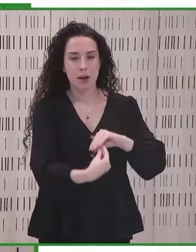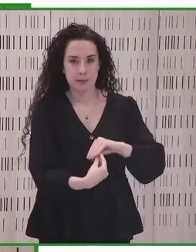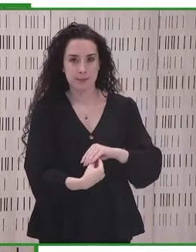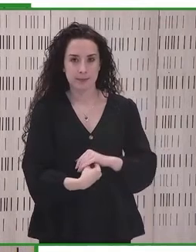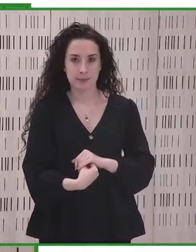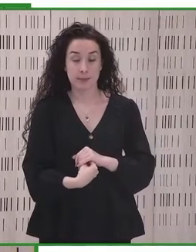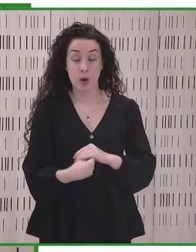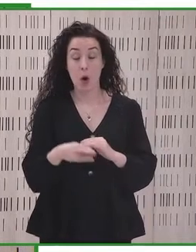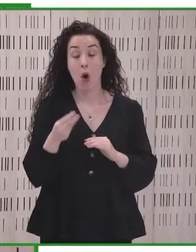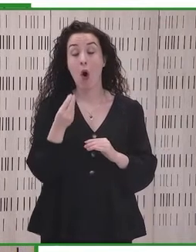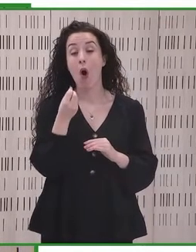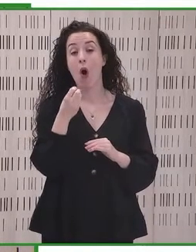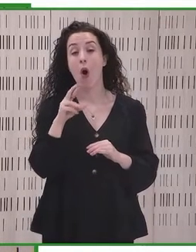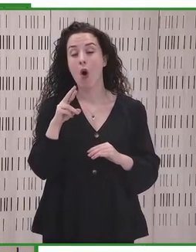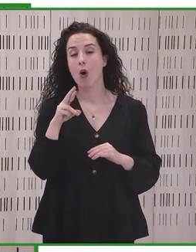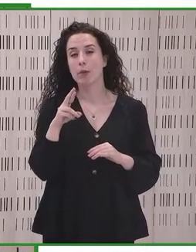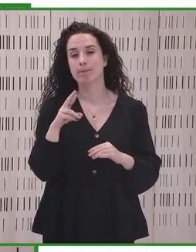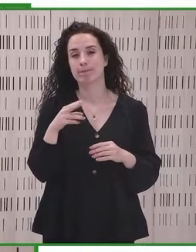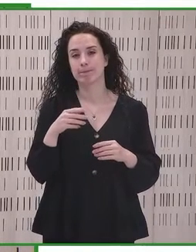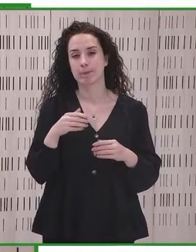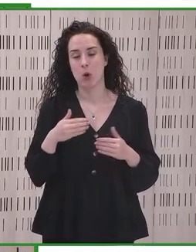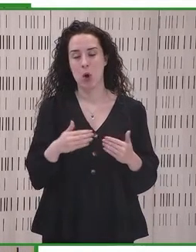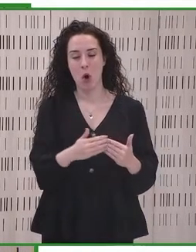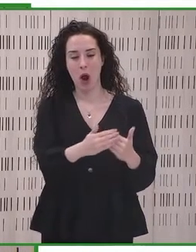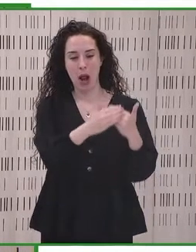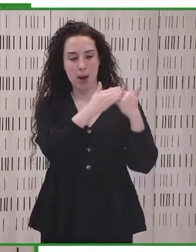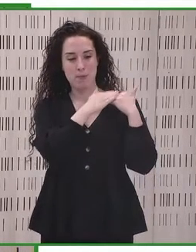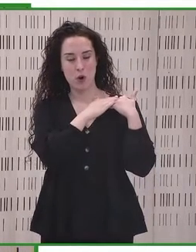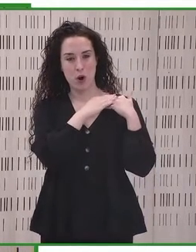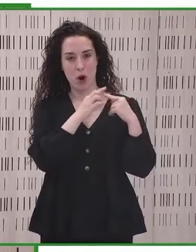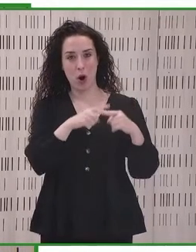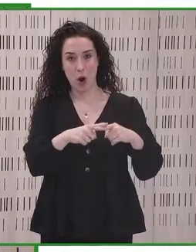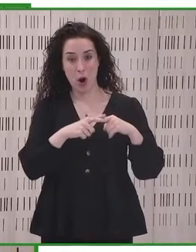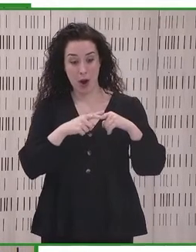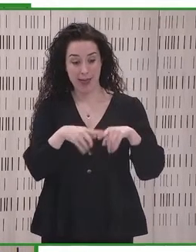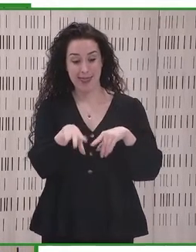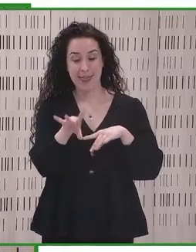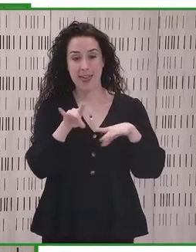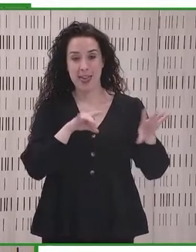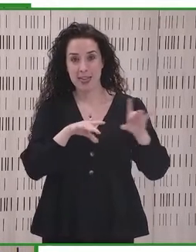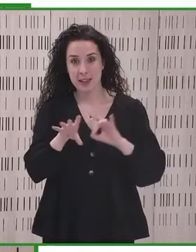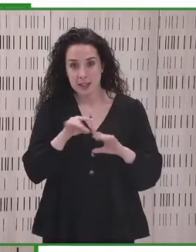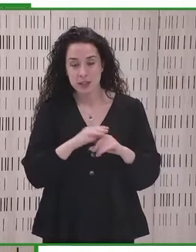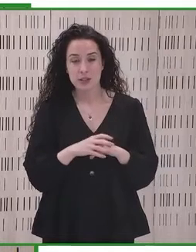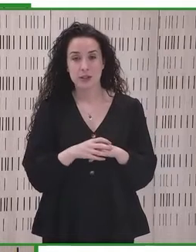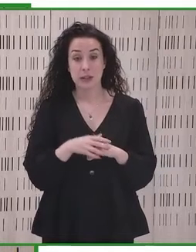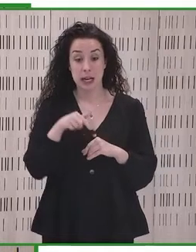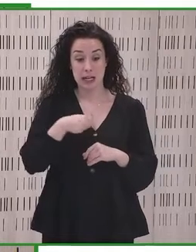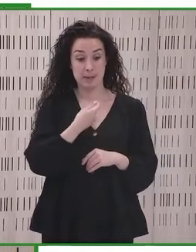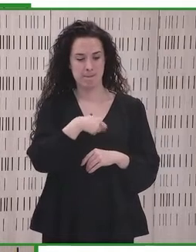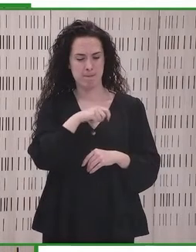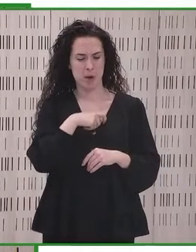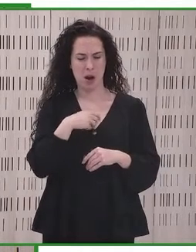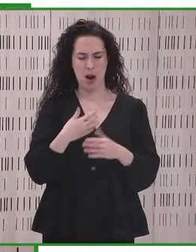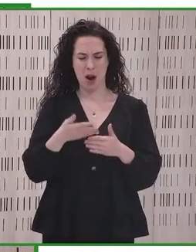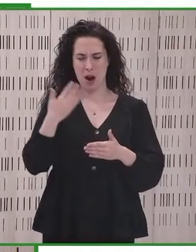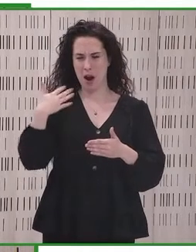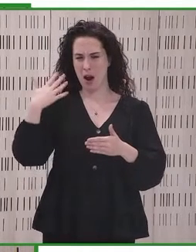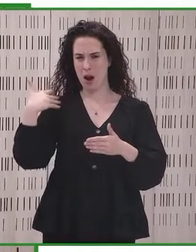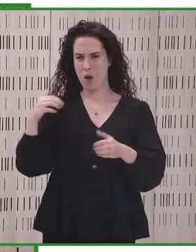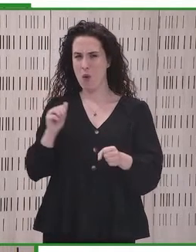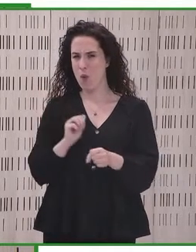por ejemplo, en la corresponsabilidad de la decisión. En España llevamos mucho tiempo trabajando